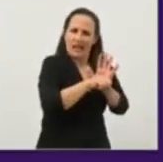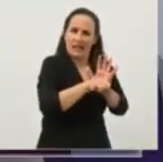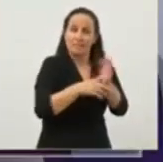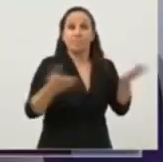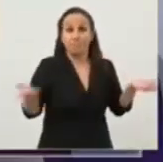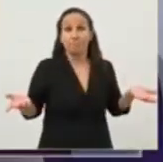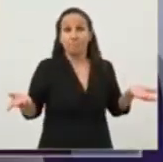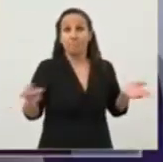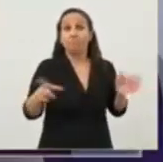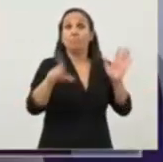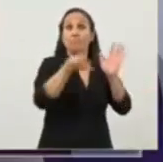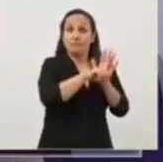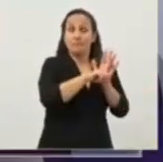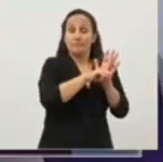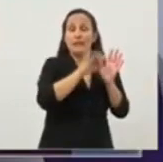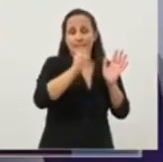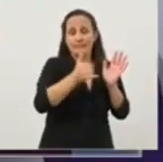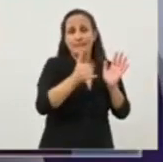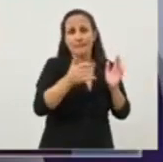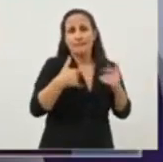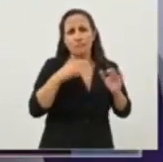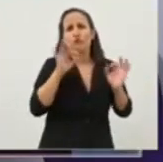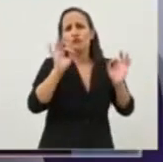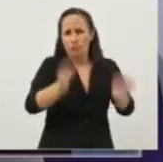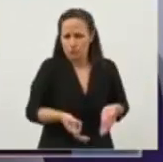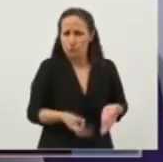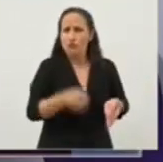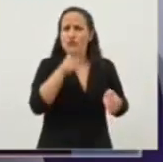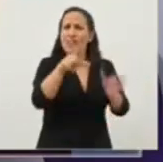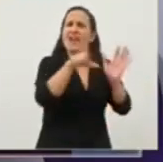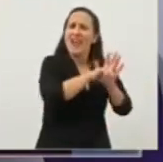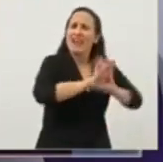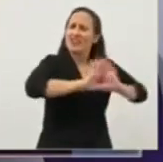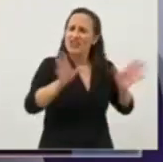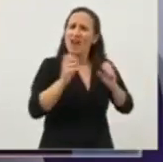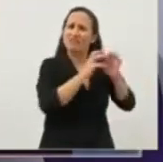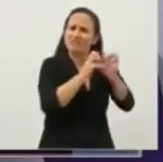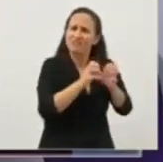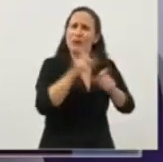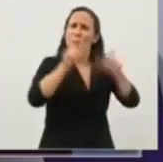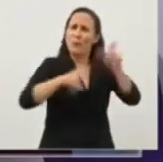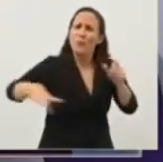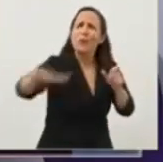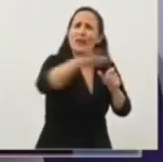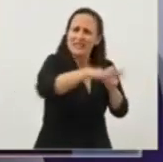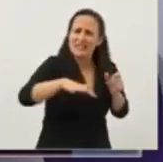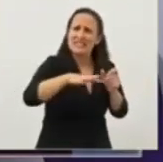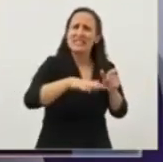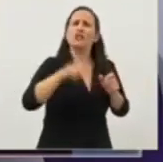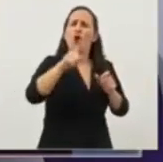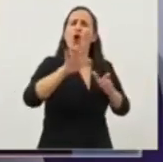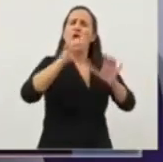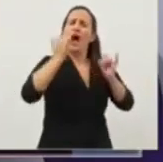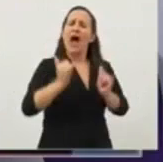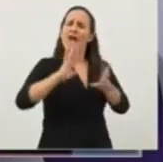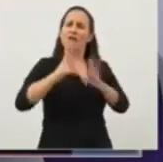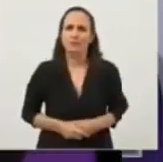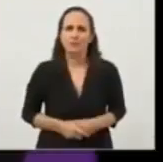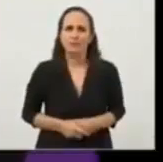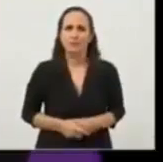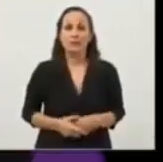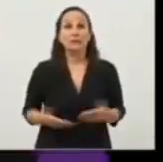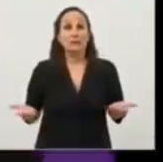Particularmente la ley del Golf, estoy enterada, y es una ley que se ha discutido y debatido con los vecinos, y los vecinos tienen una posición al respecto.